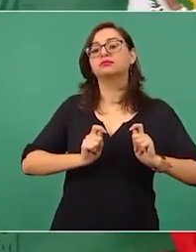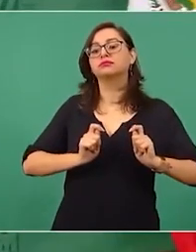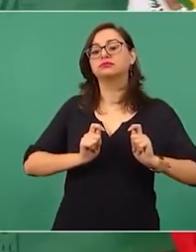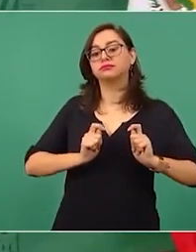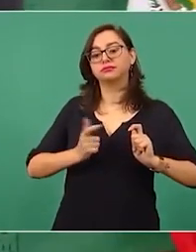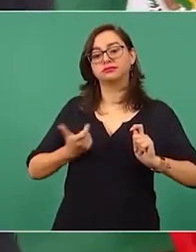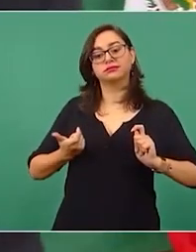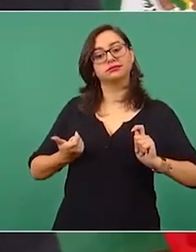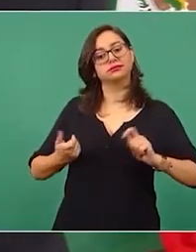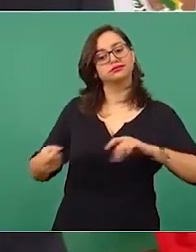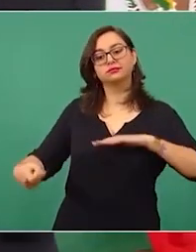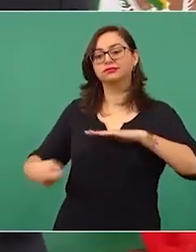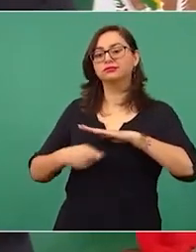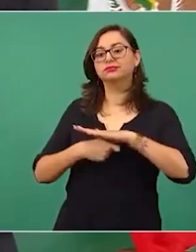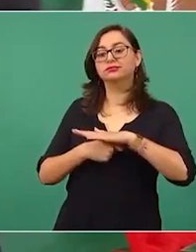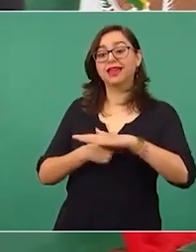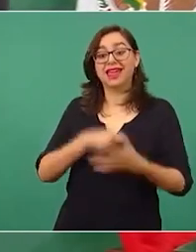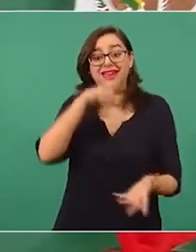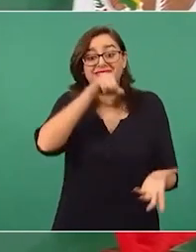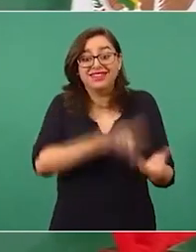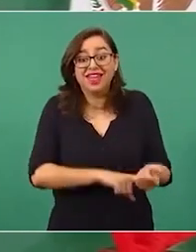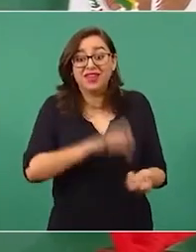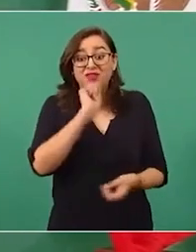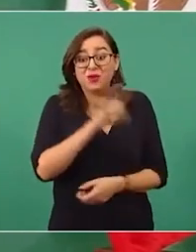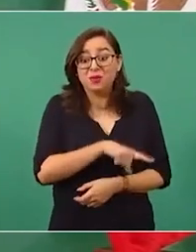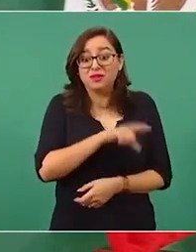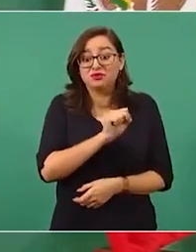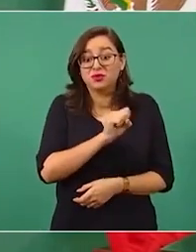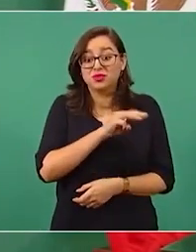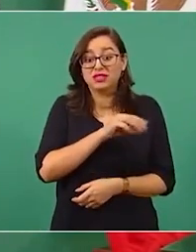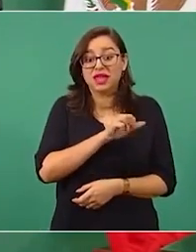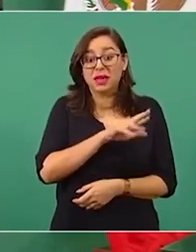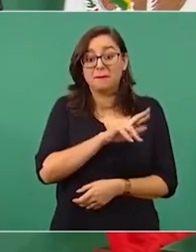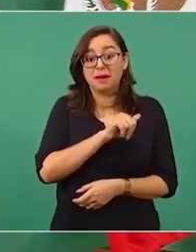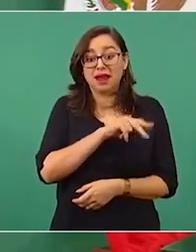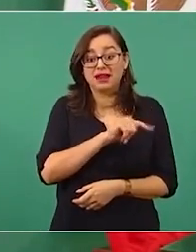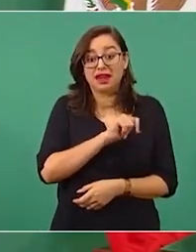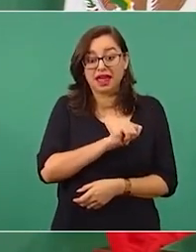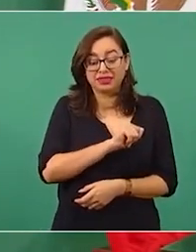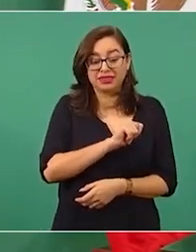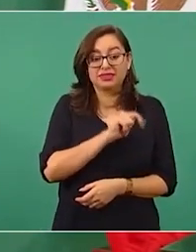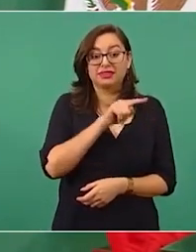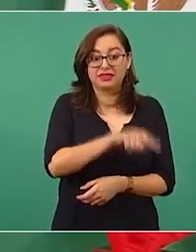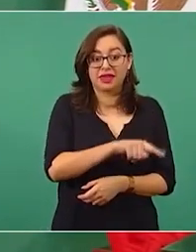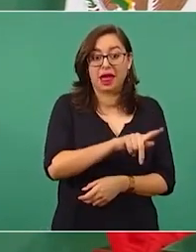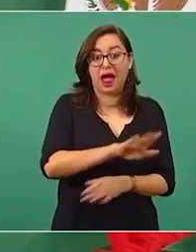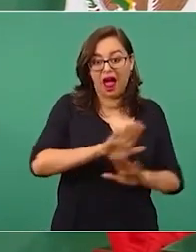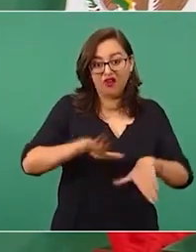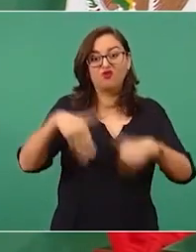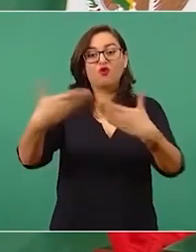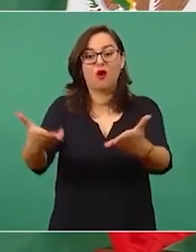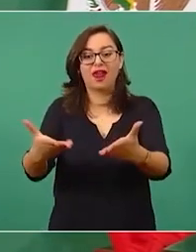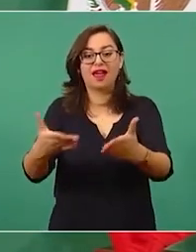trabajaban en la secretaría y tenían despachos privados